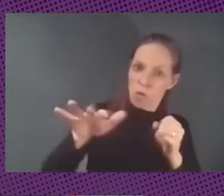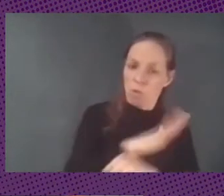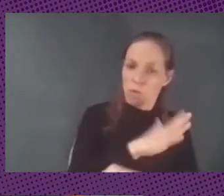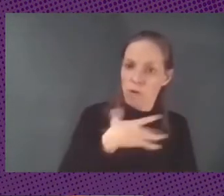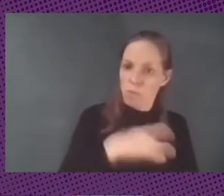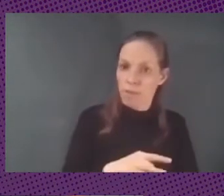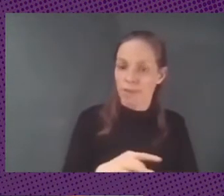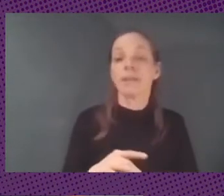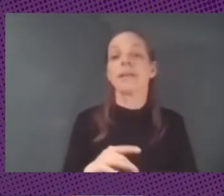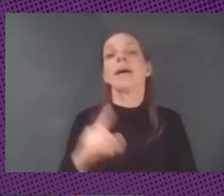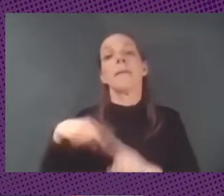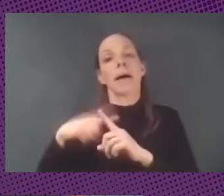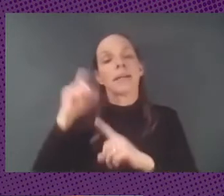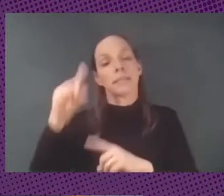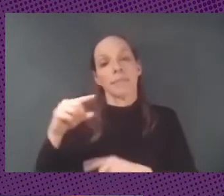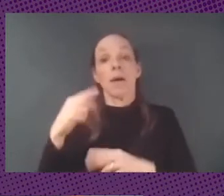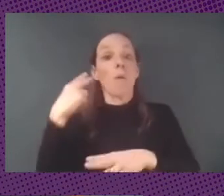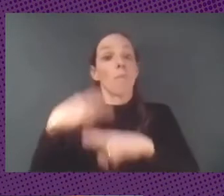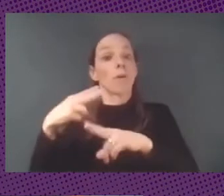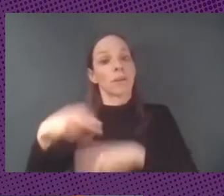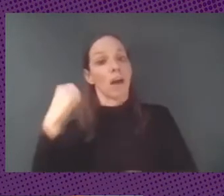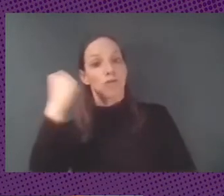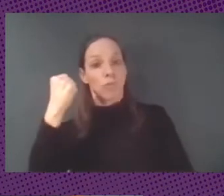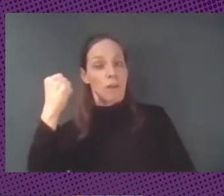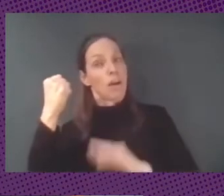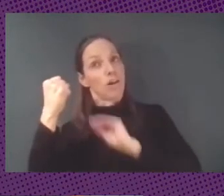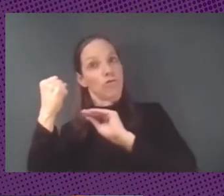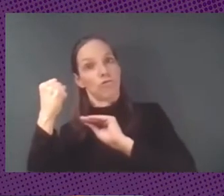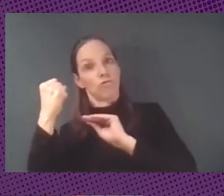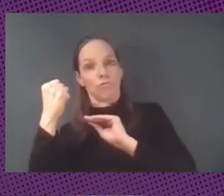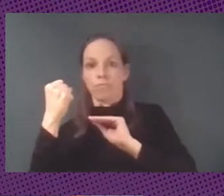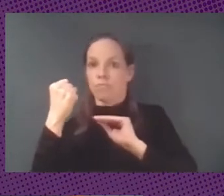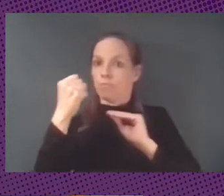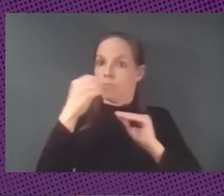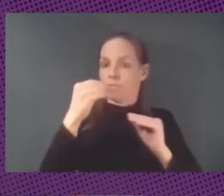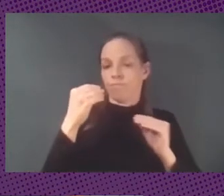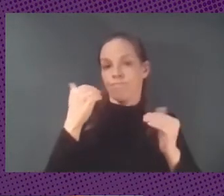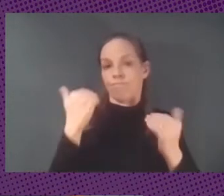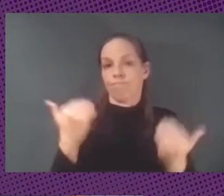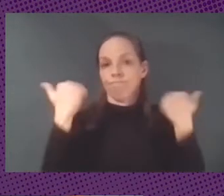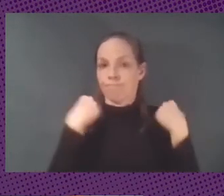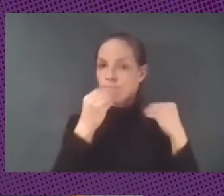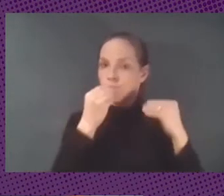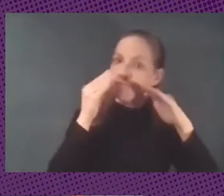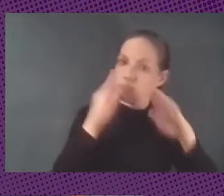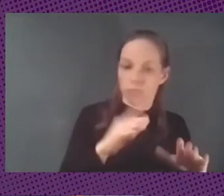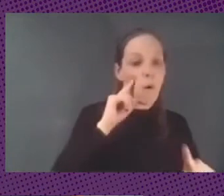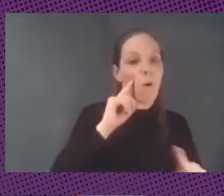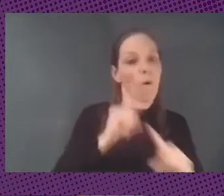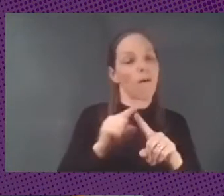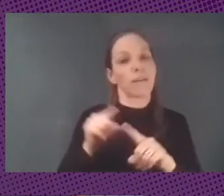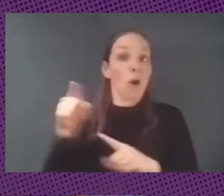Estado ceda la soberanía política para que no esté centralizado en el control burocrático claro eso es lo ideal ¿no? ahí